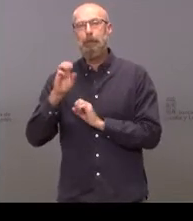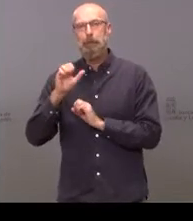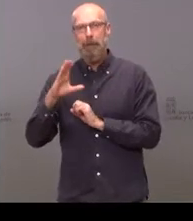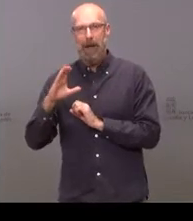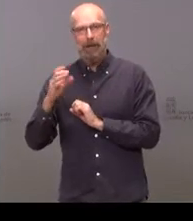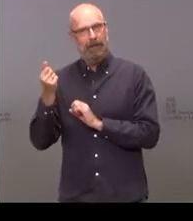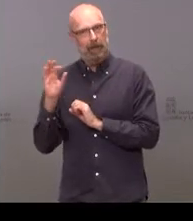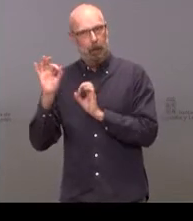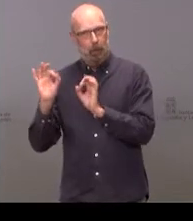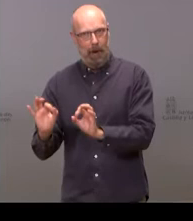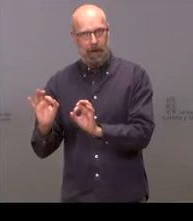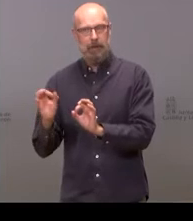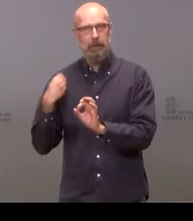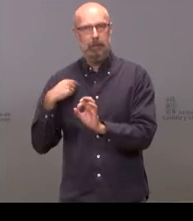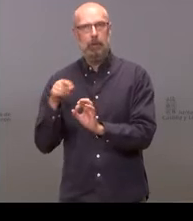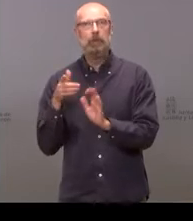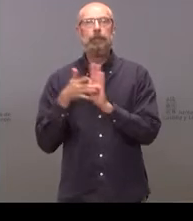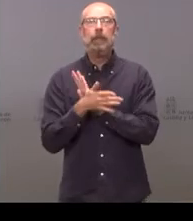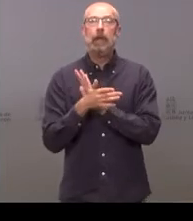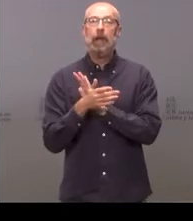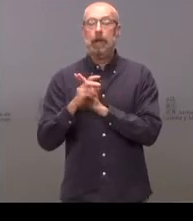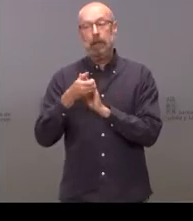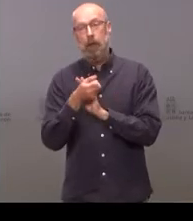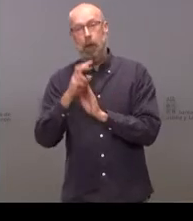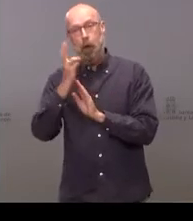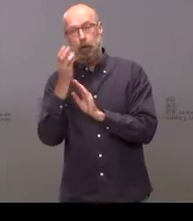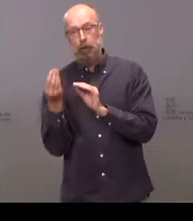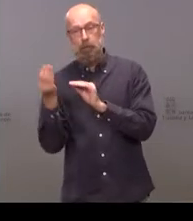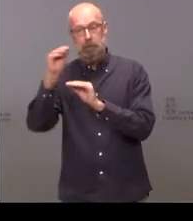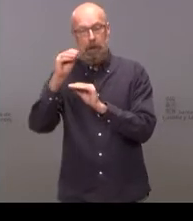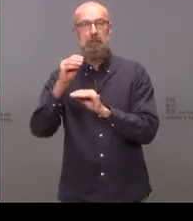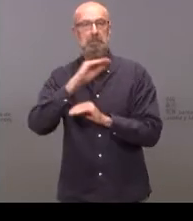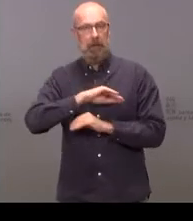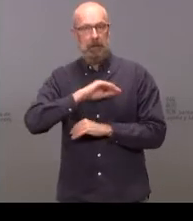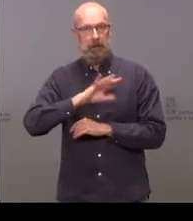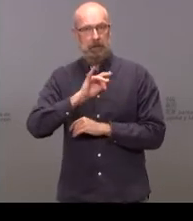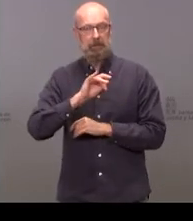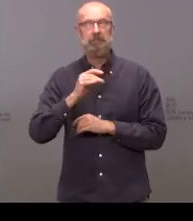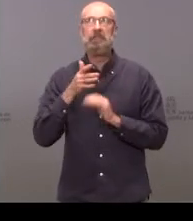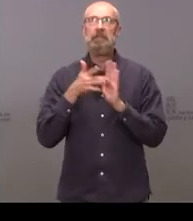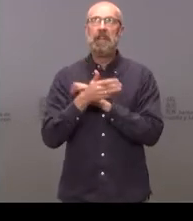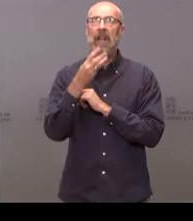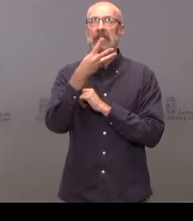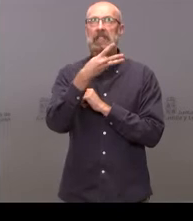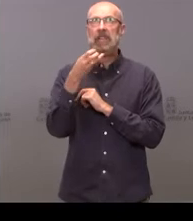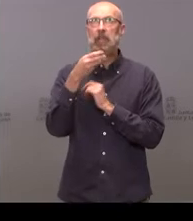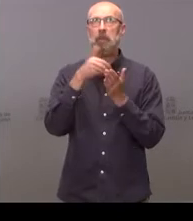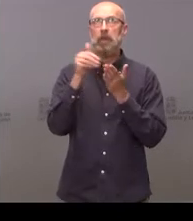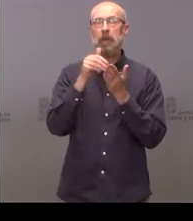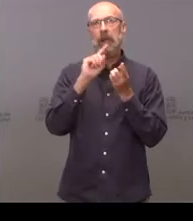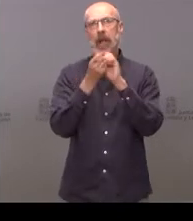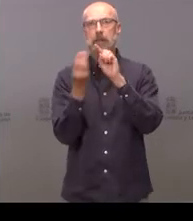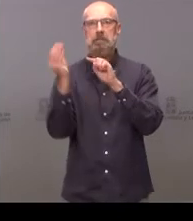importe, pues el crecimiento del resto es muy notable, pasa de unos 300 millones a prácticamente 900,